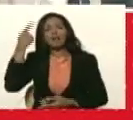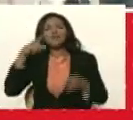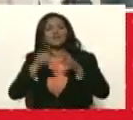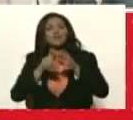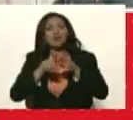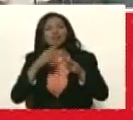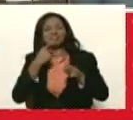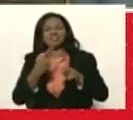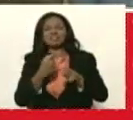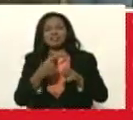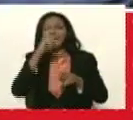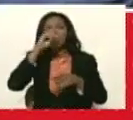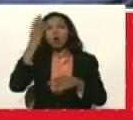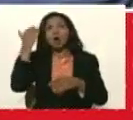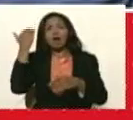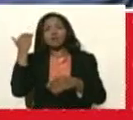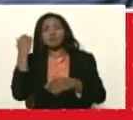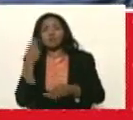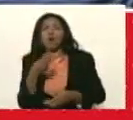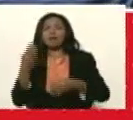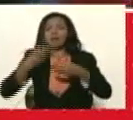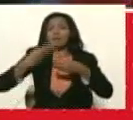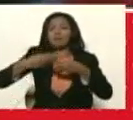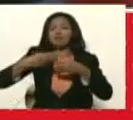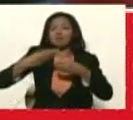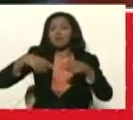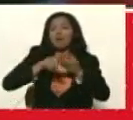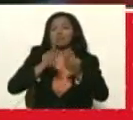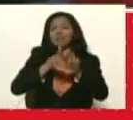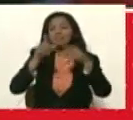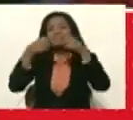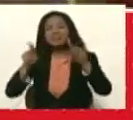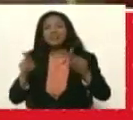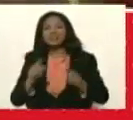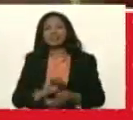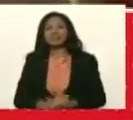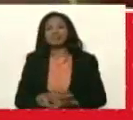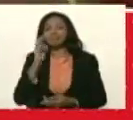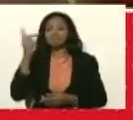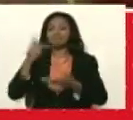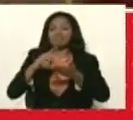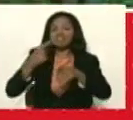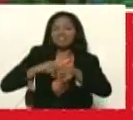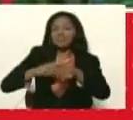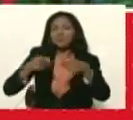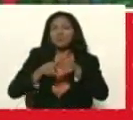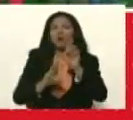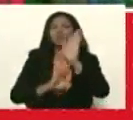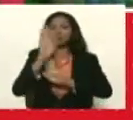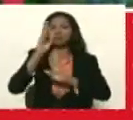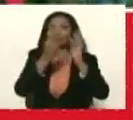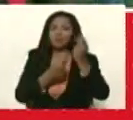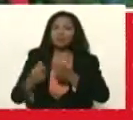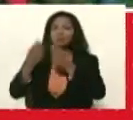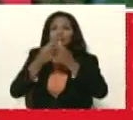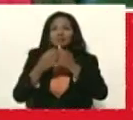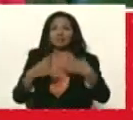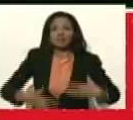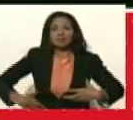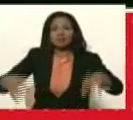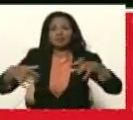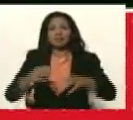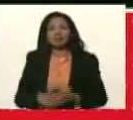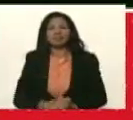a los años del chorro petrolero vendrán tiempos de crecimiento económico y de riqueza